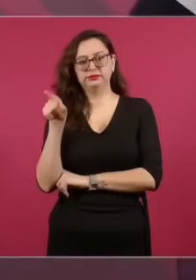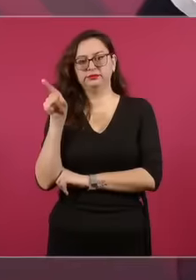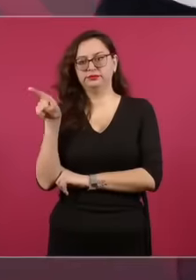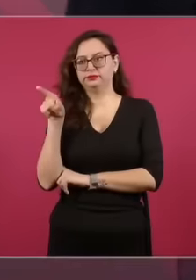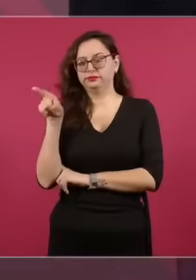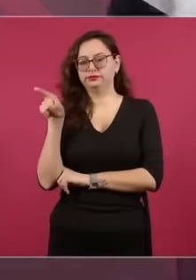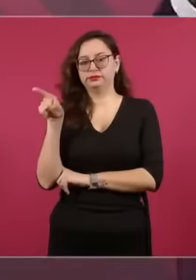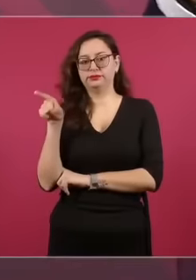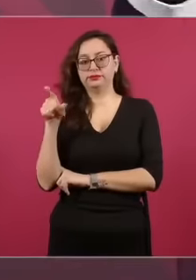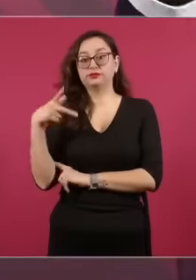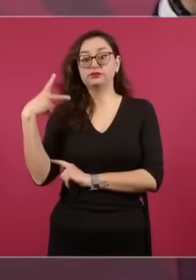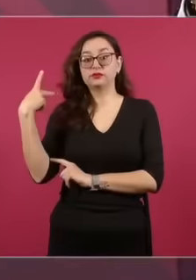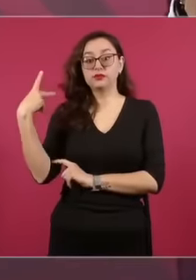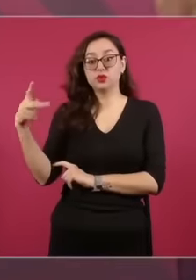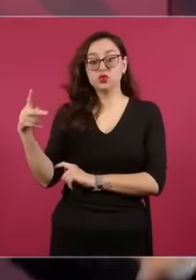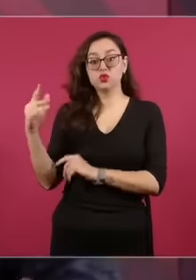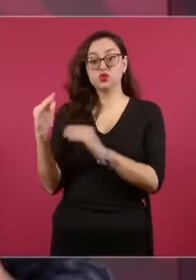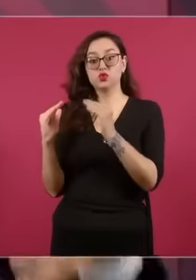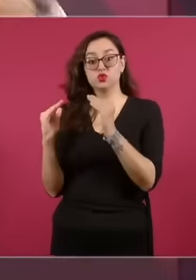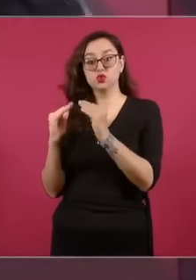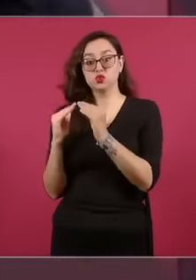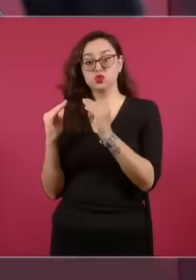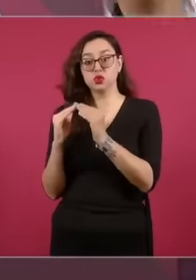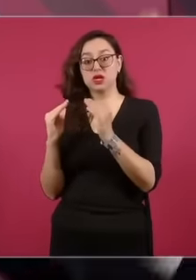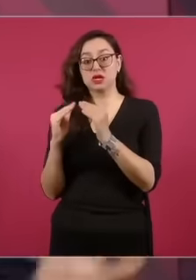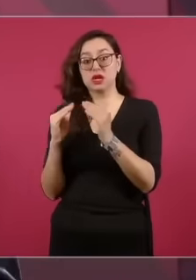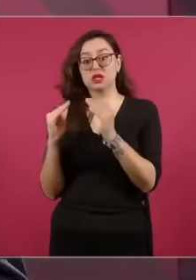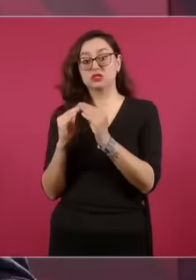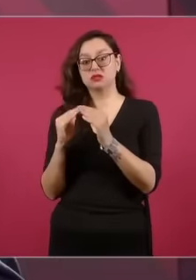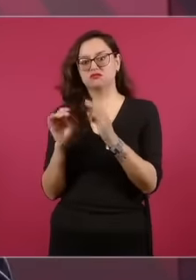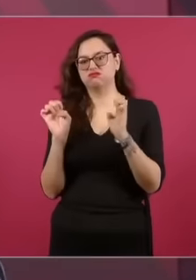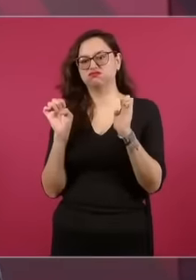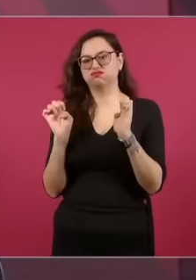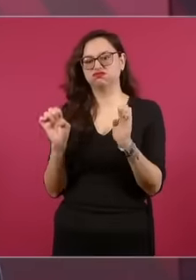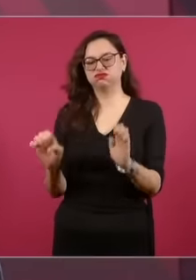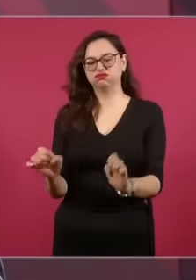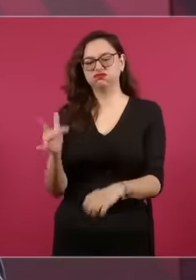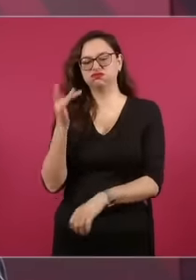casa en las lomas de Chapultepec